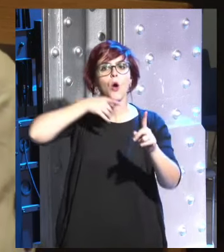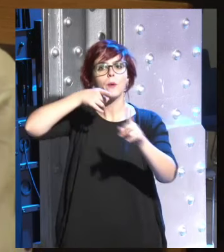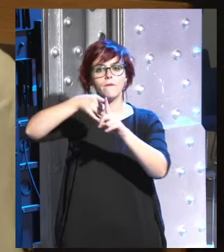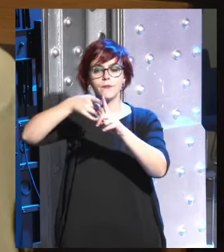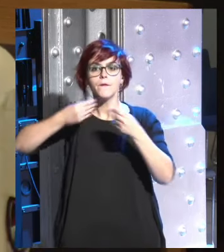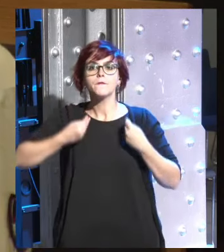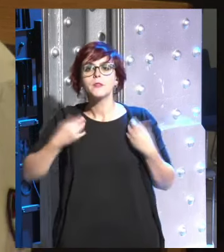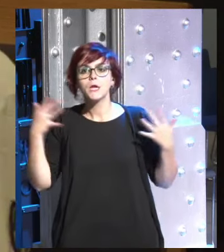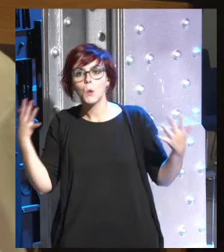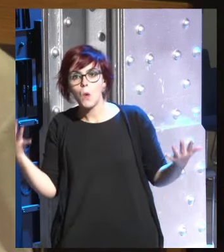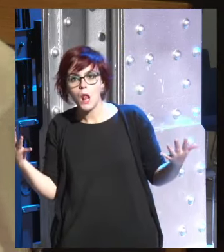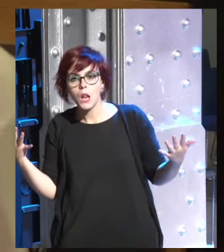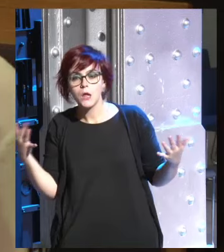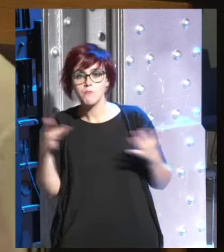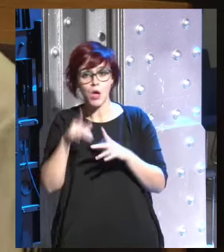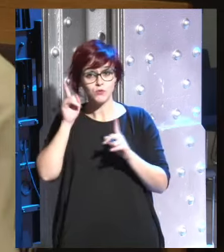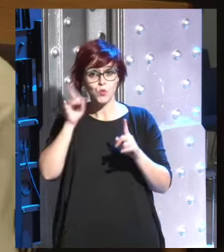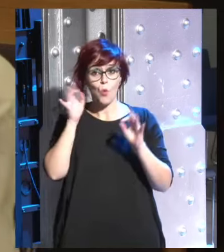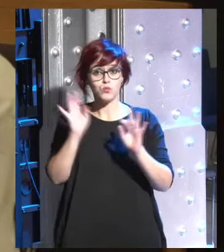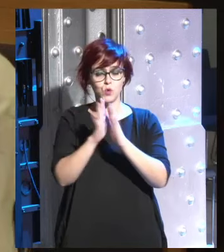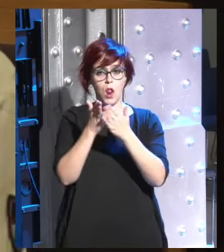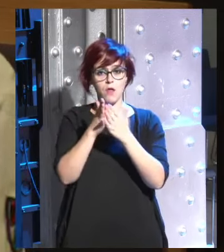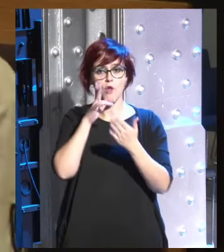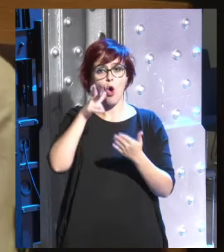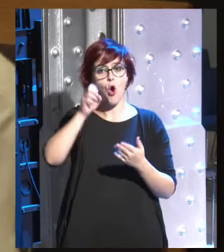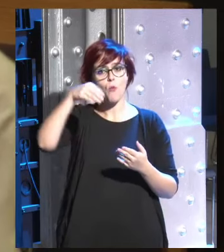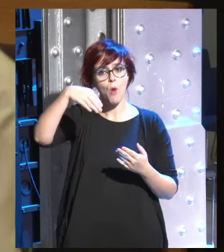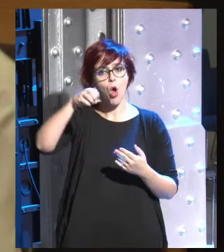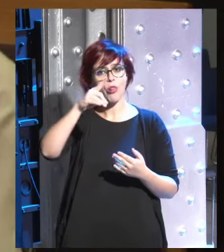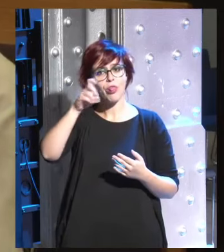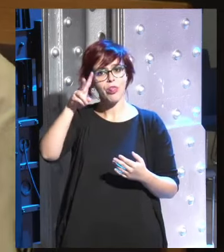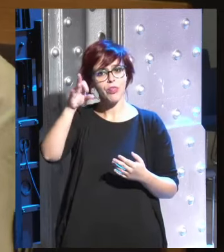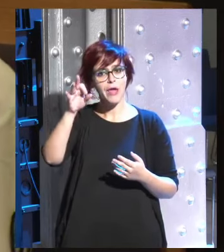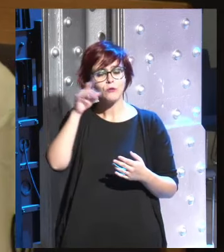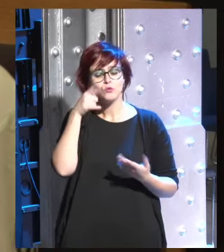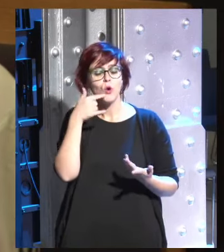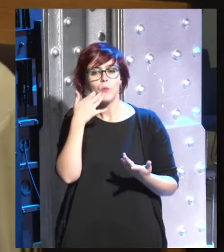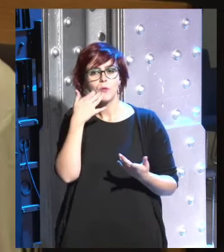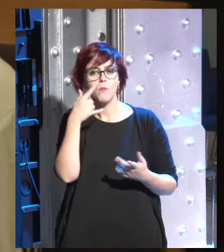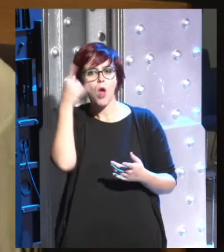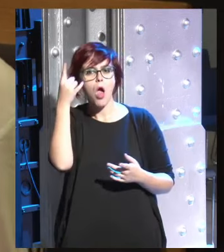vida eso lo plantea en Homo Deus o quién o qué nos ha creado